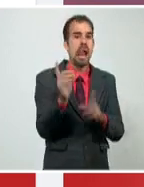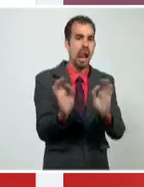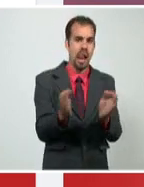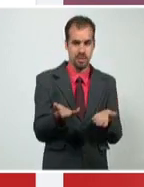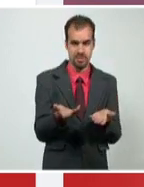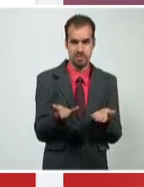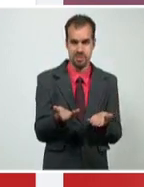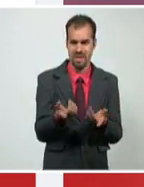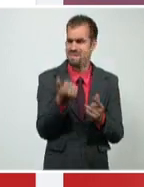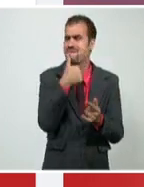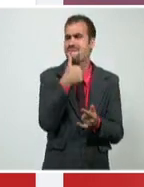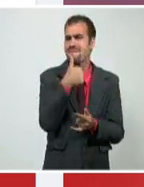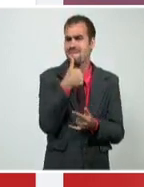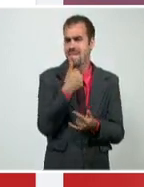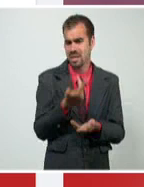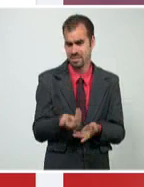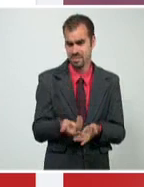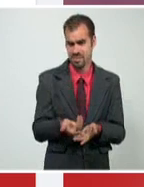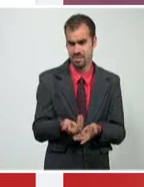sencillo como eso?